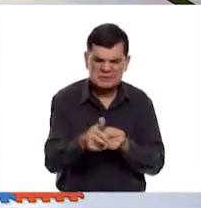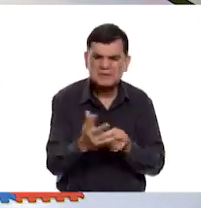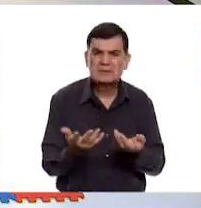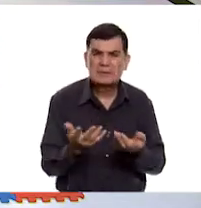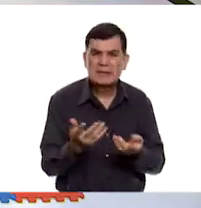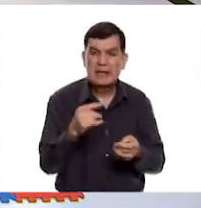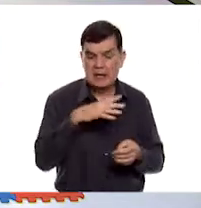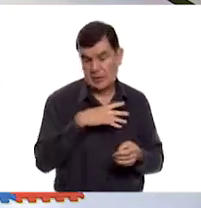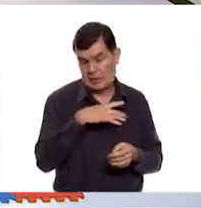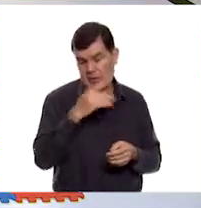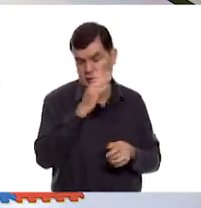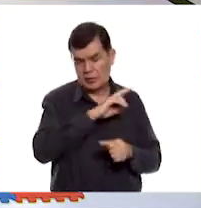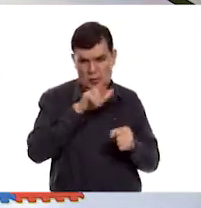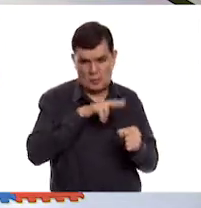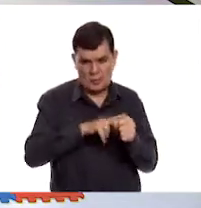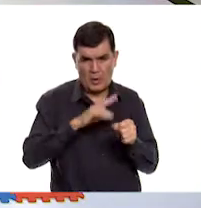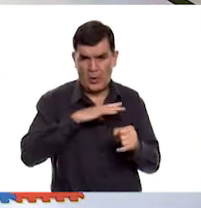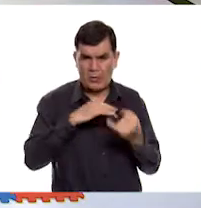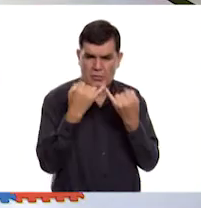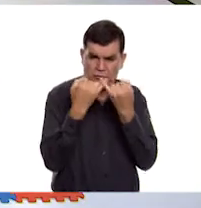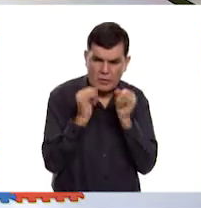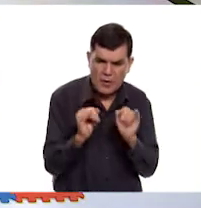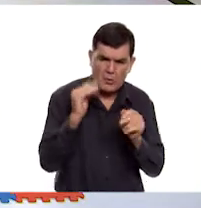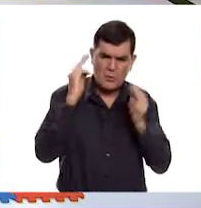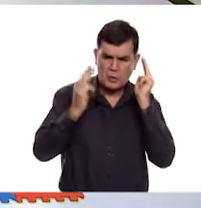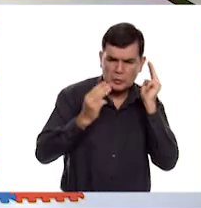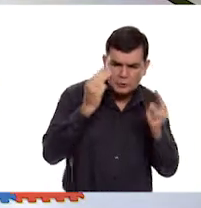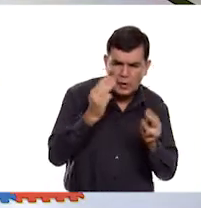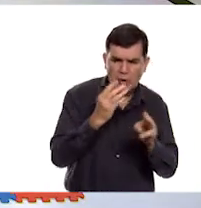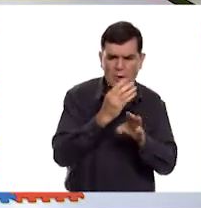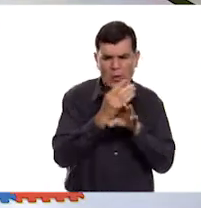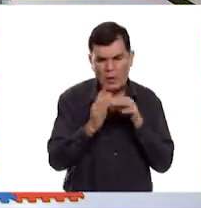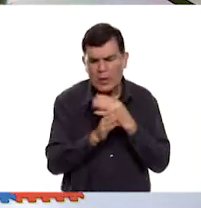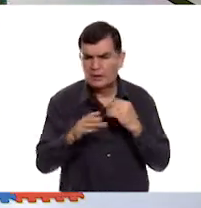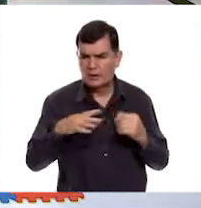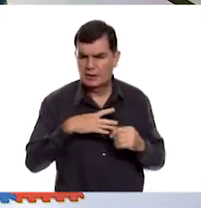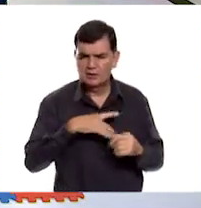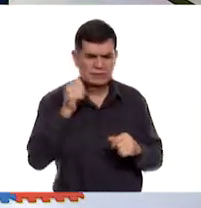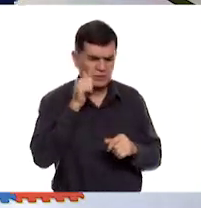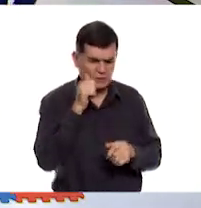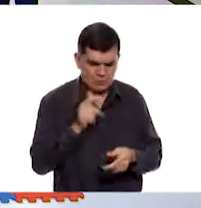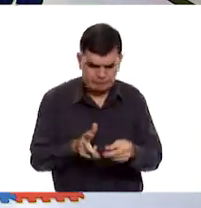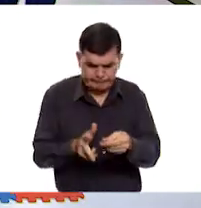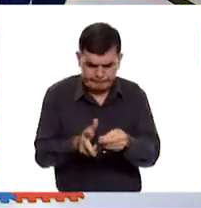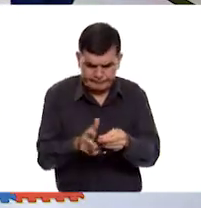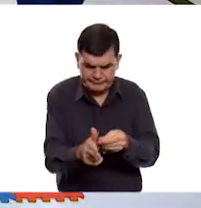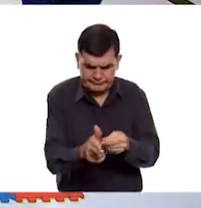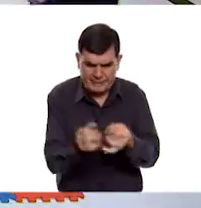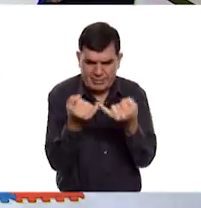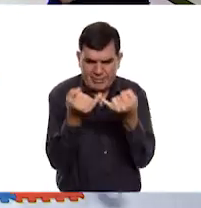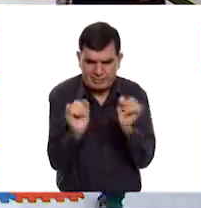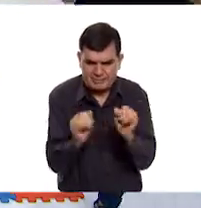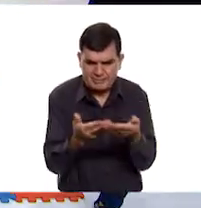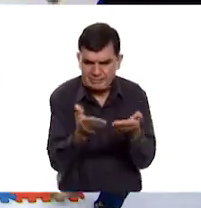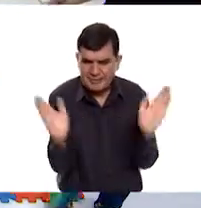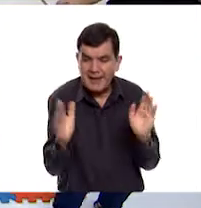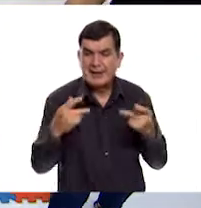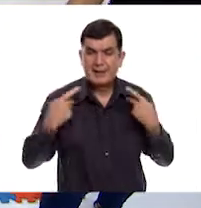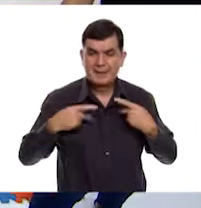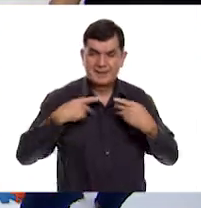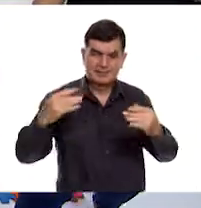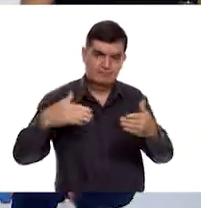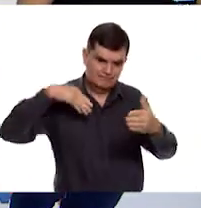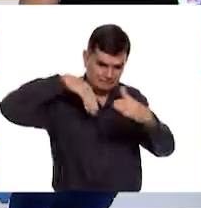Ah, pues normalmente cuando hay inauguraciones de museos o de eventos, hacen corte de listón para que todo el público pueda